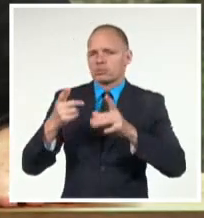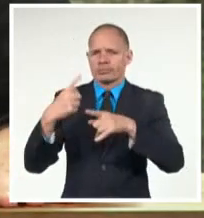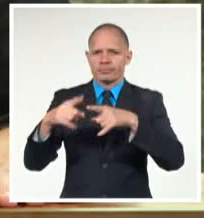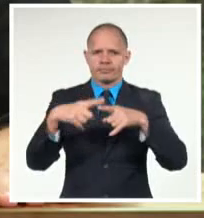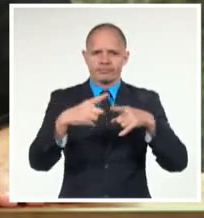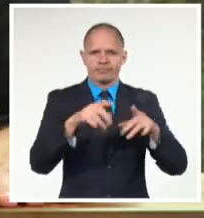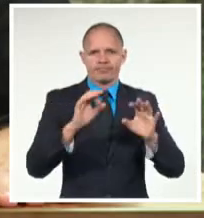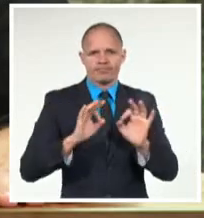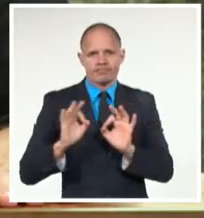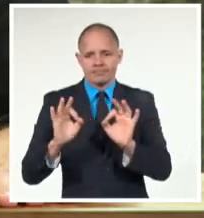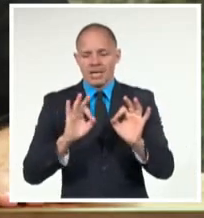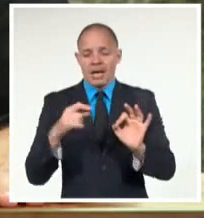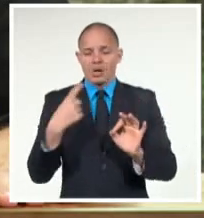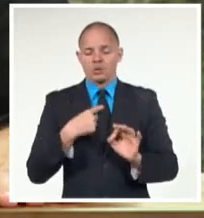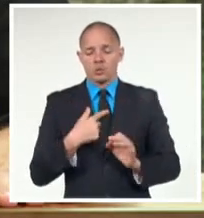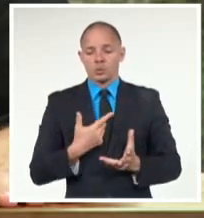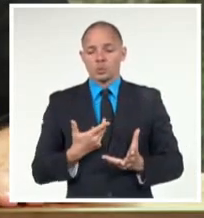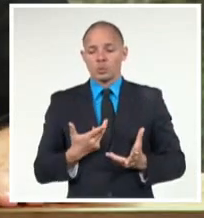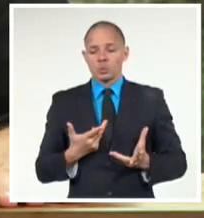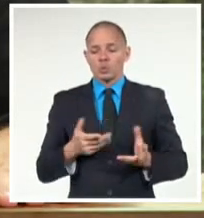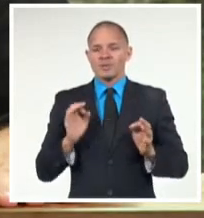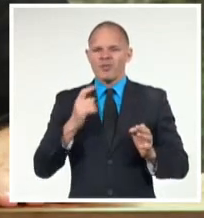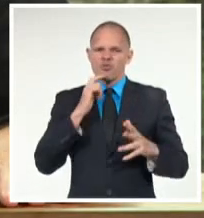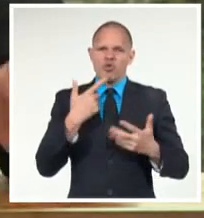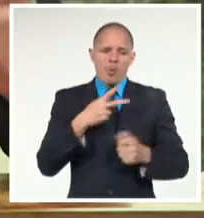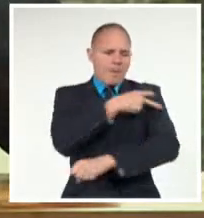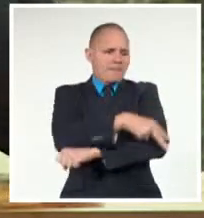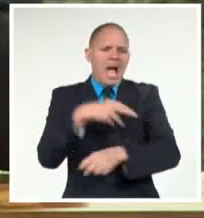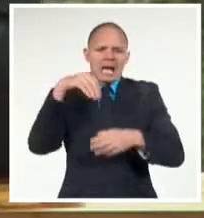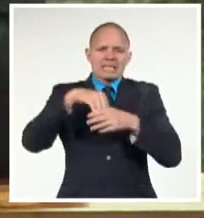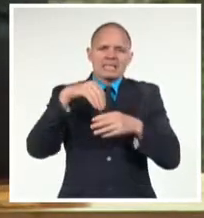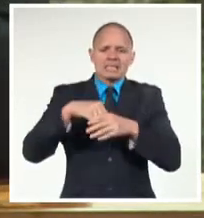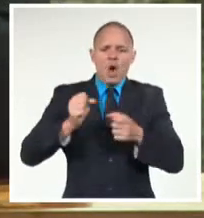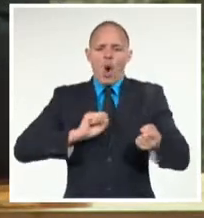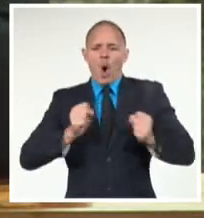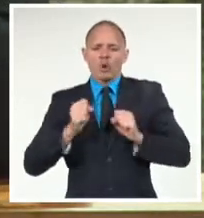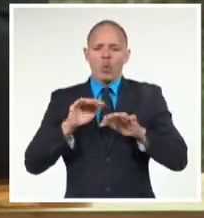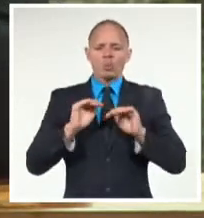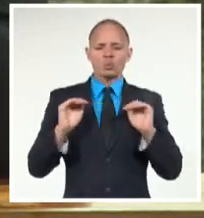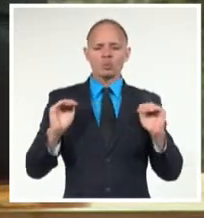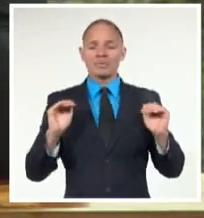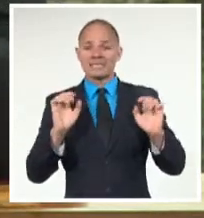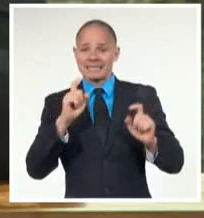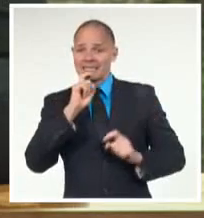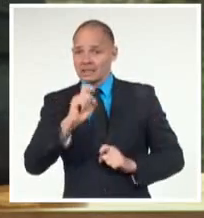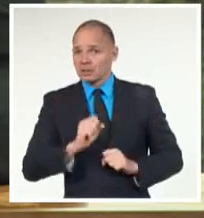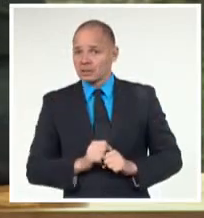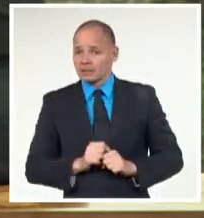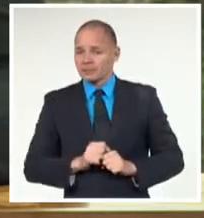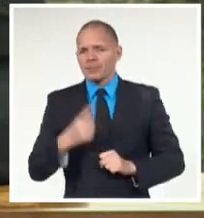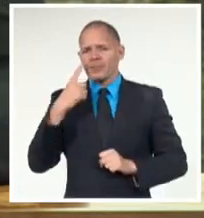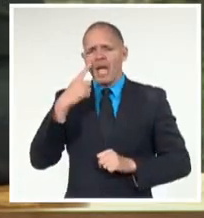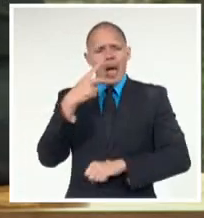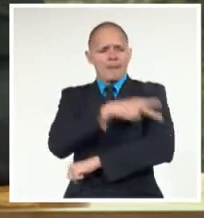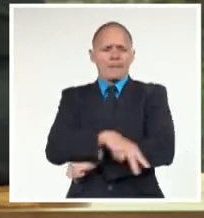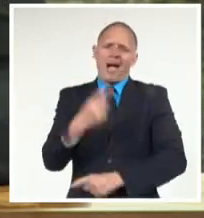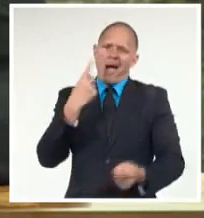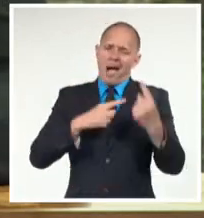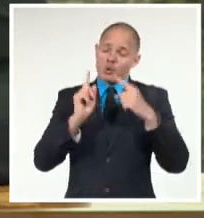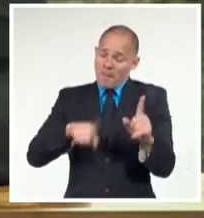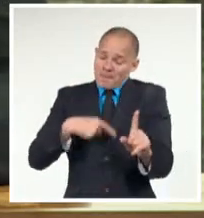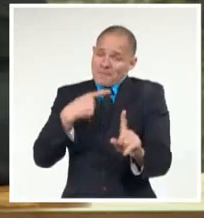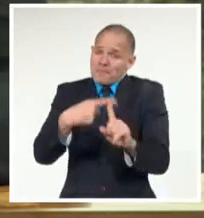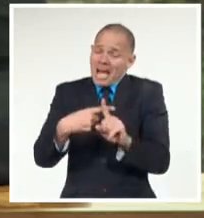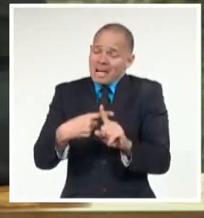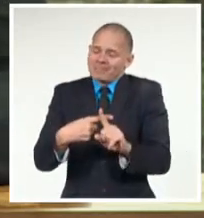desafíos para la estabilidad en nuestros países. En ese complejo panorama, algunas naciones sufrimos la agresión adicional de